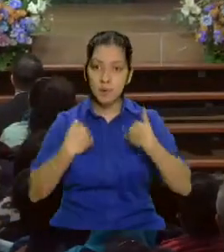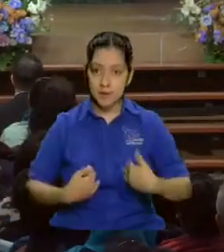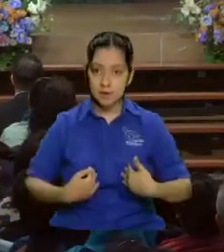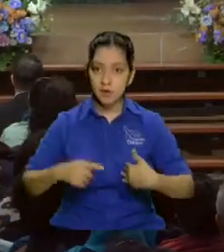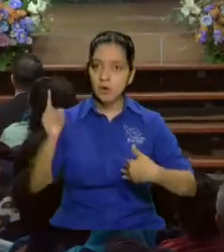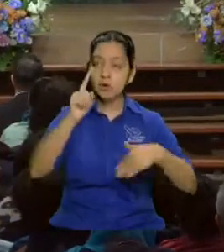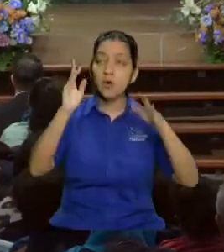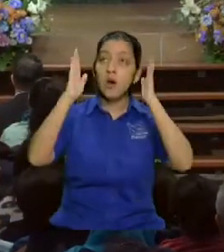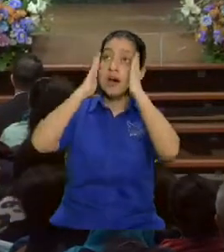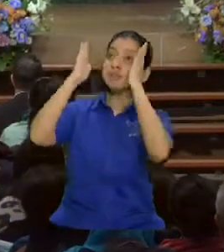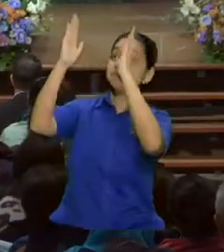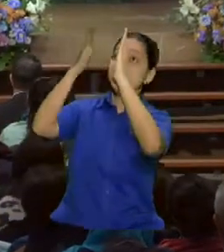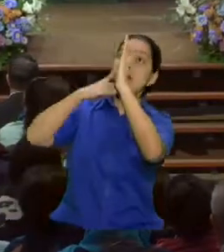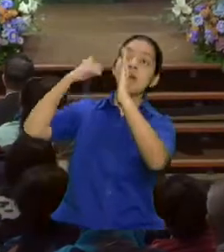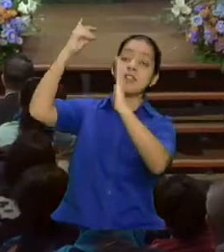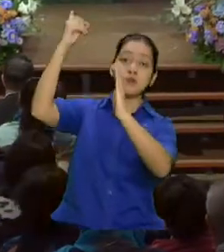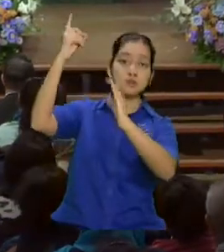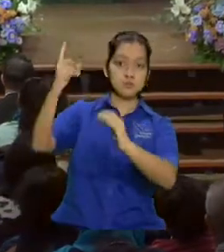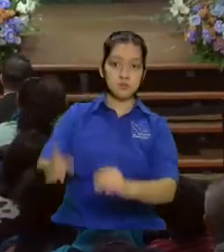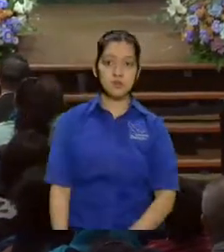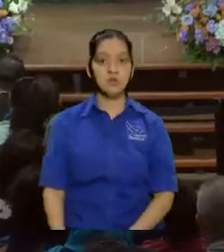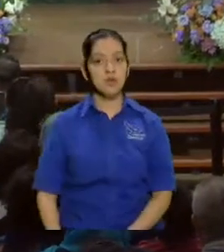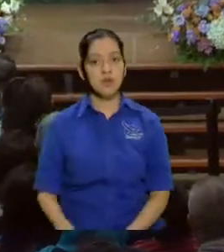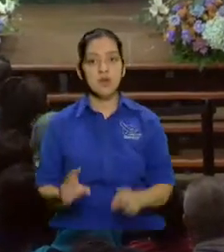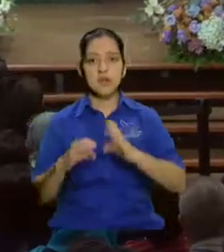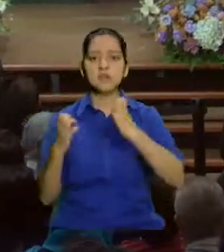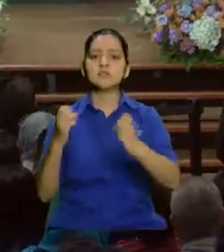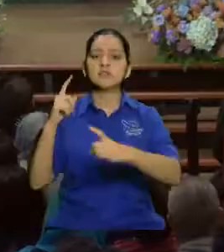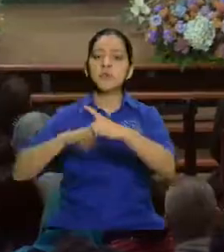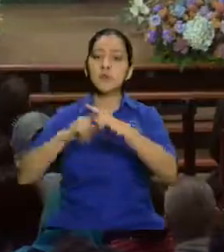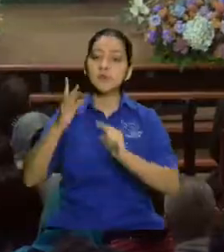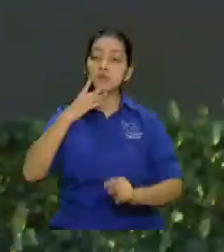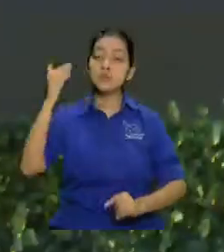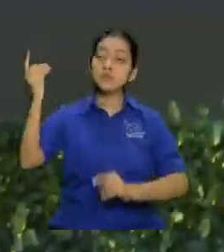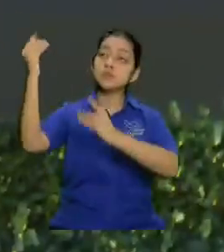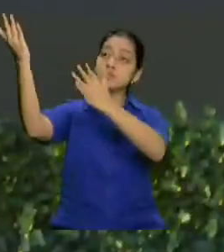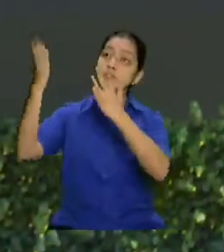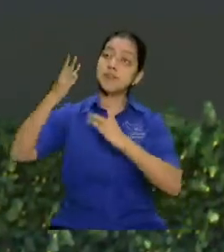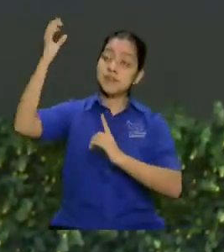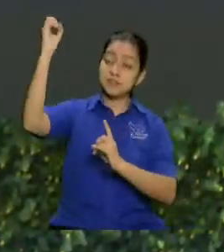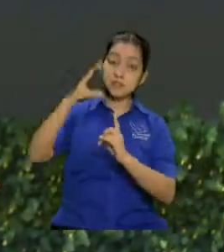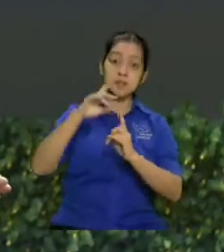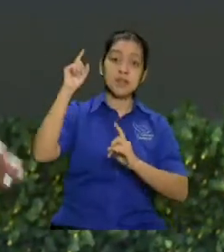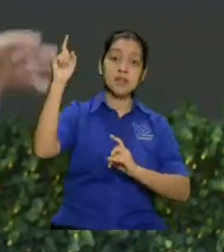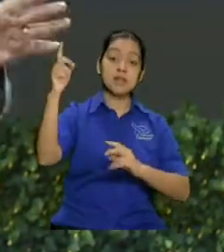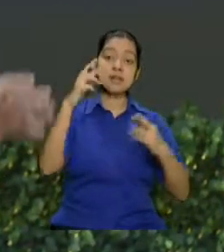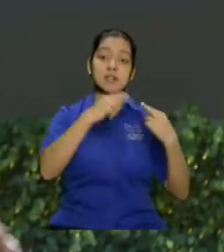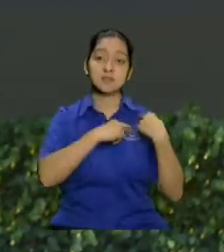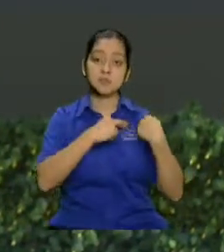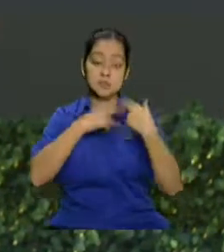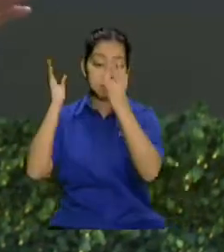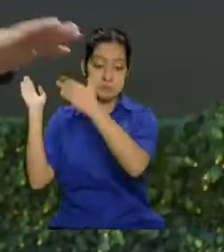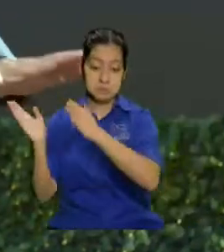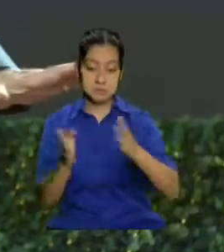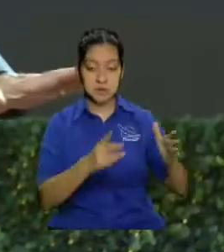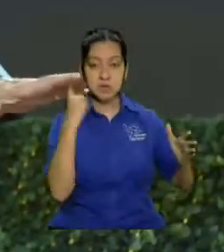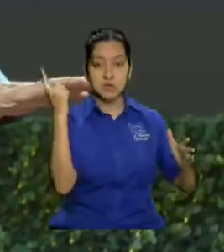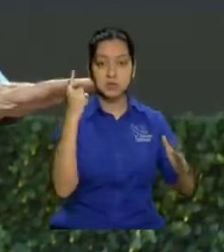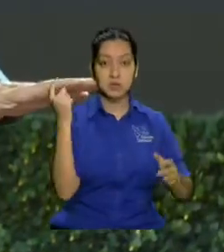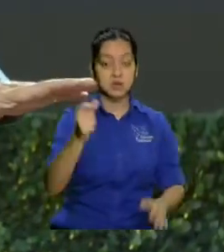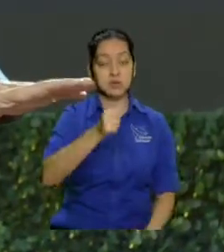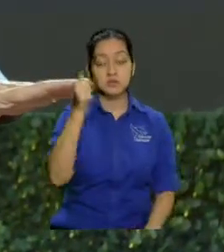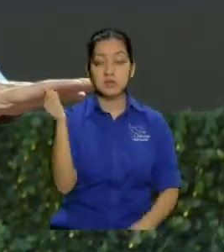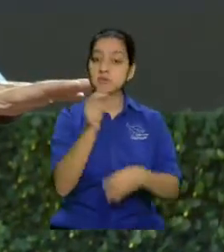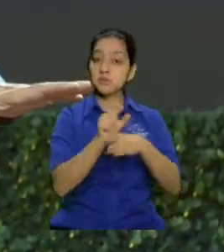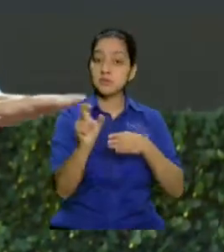hacia Dios. Entonces, cuando Dios nos bendice, Él se encarga de todo lo demás y nos manda a que bendigamos a